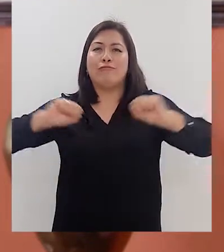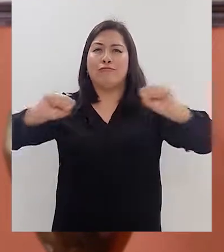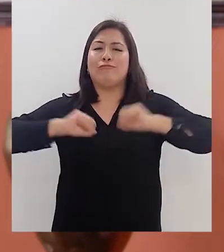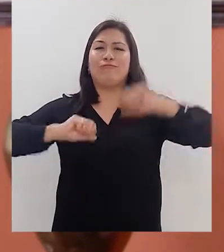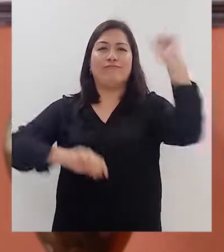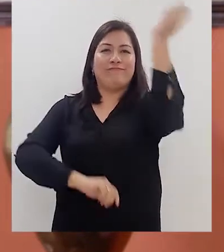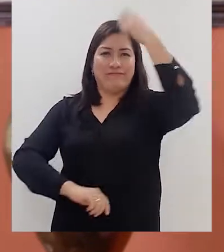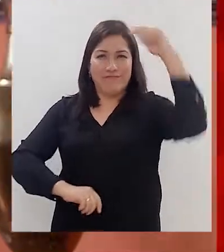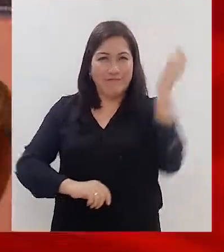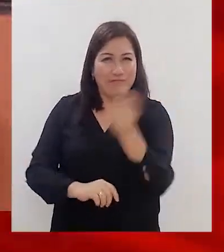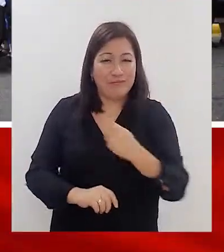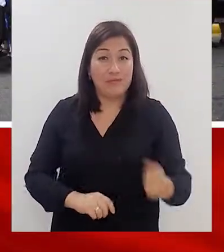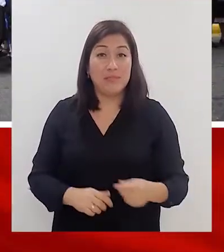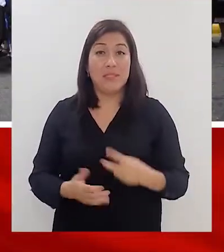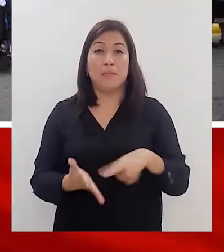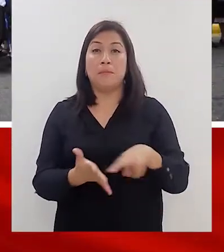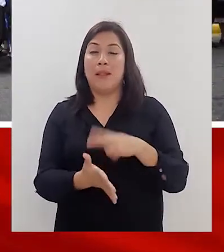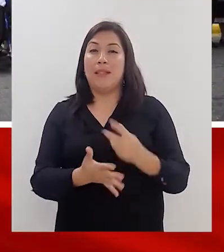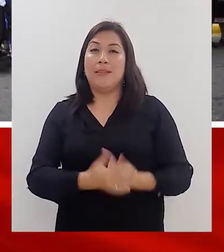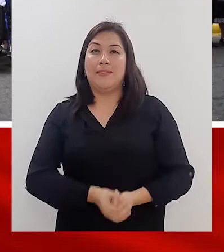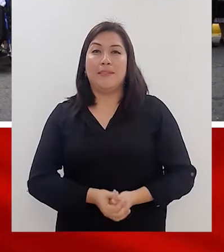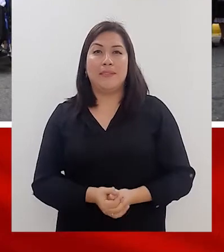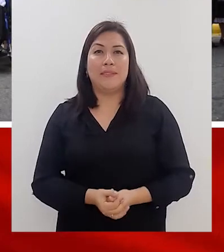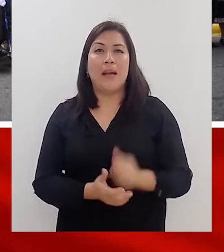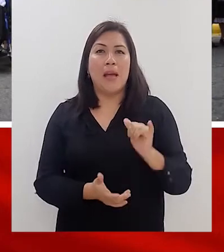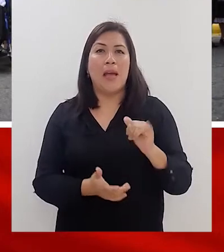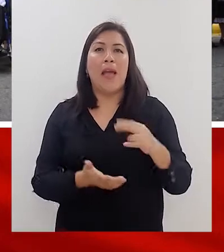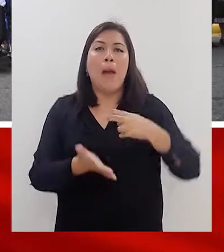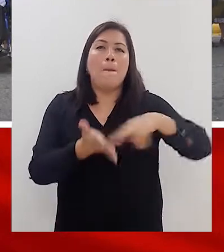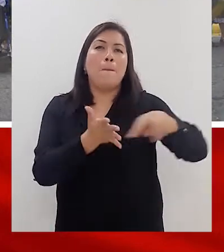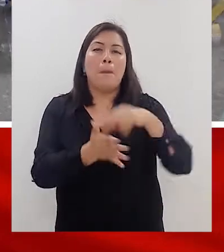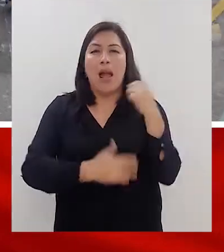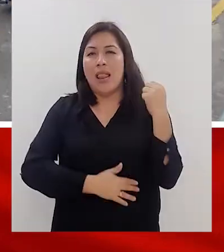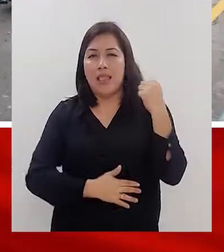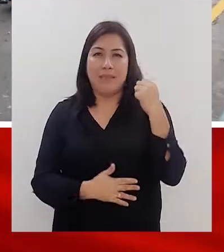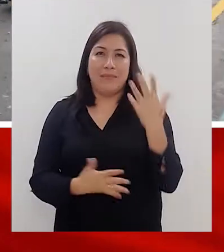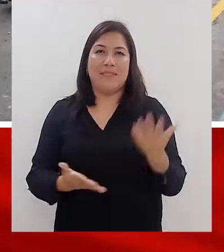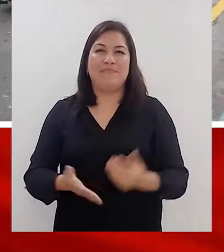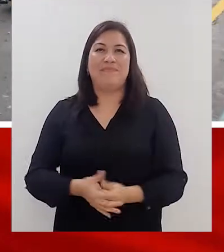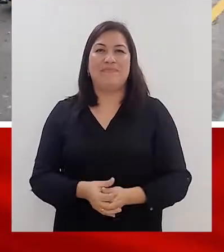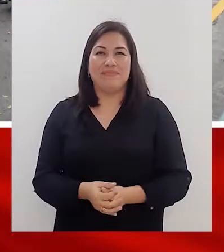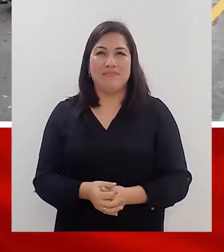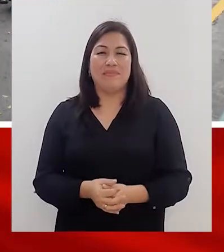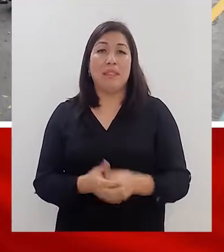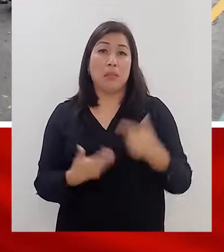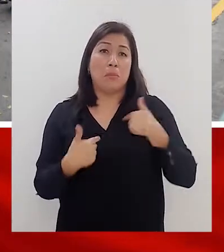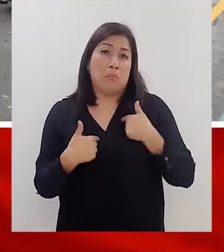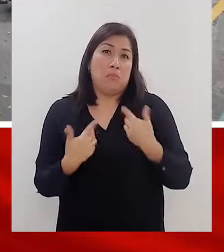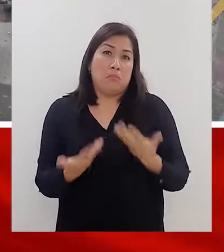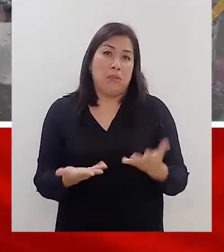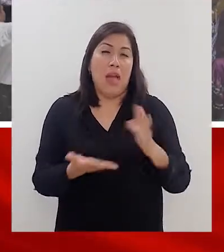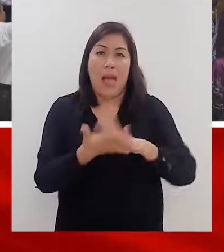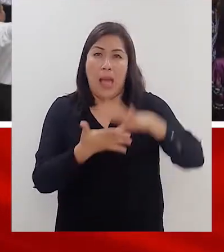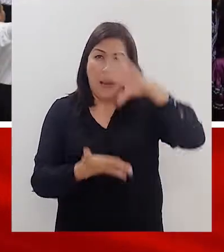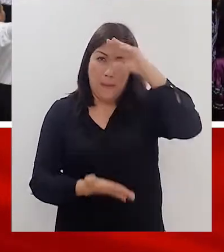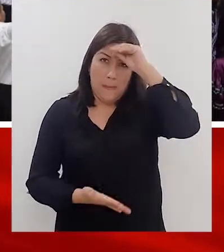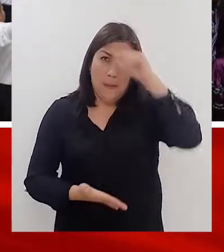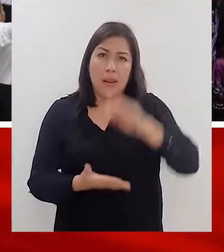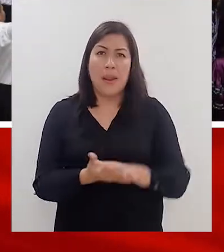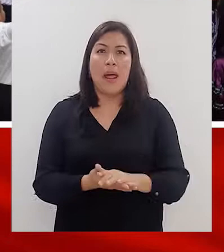en gimnasia rítmica y baile moderno he aprendido